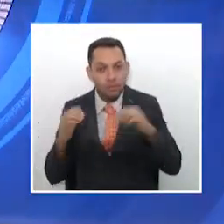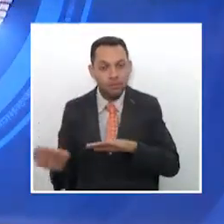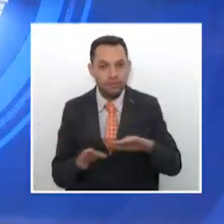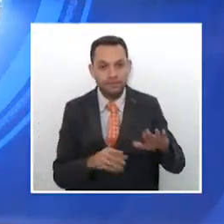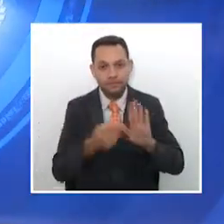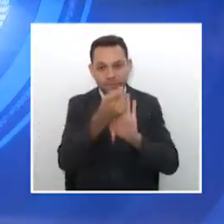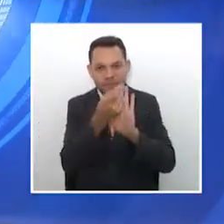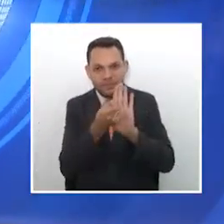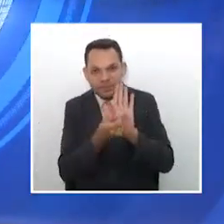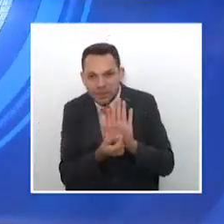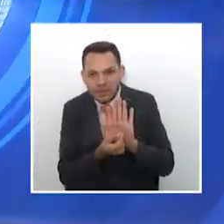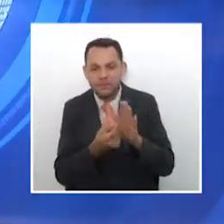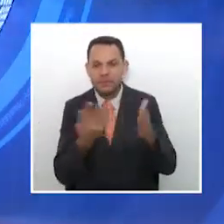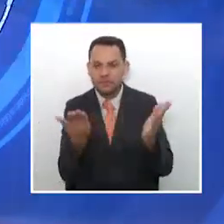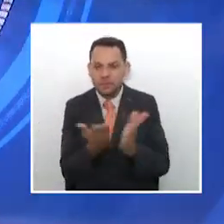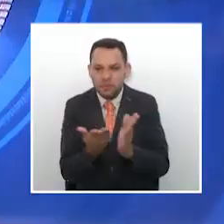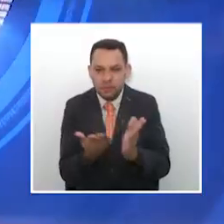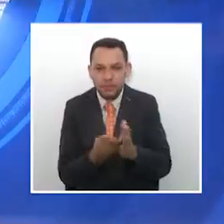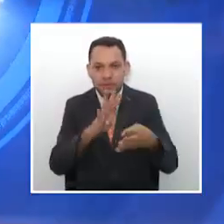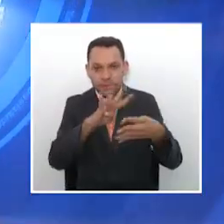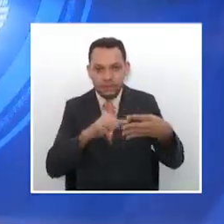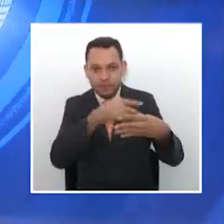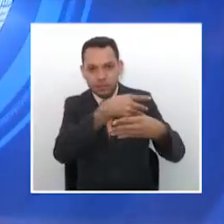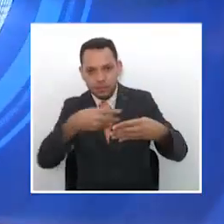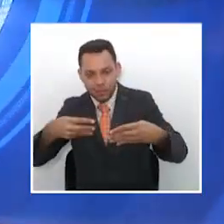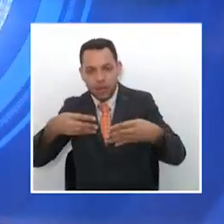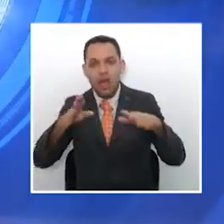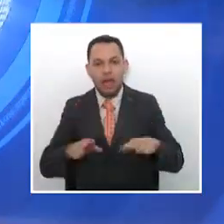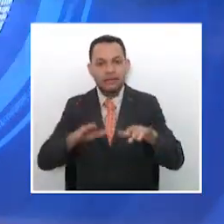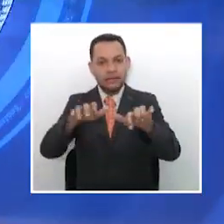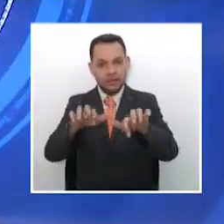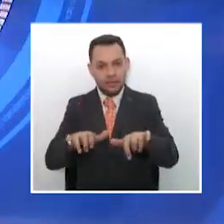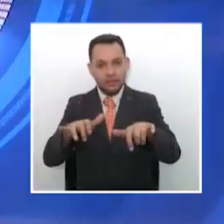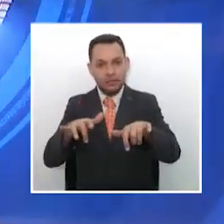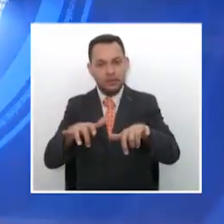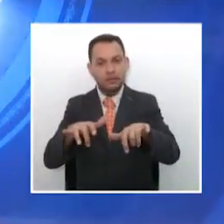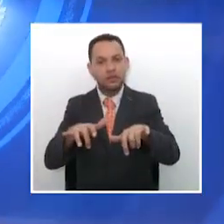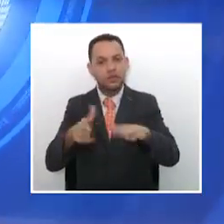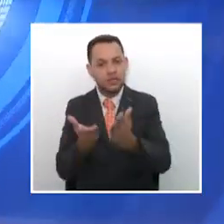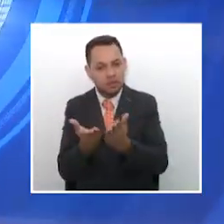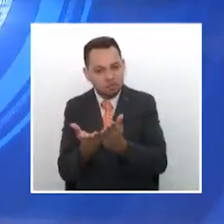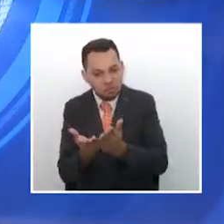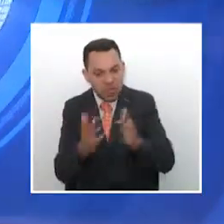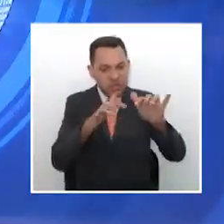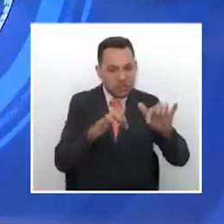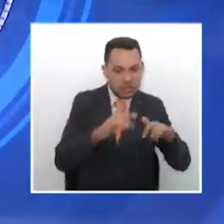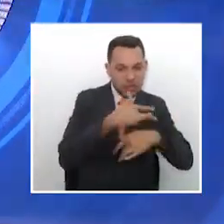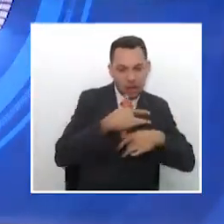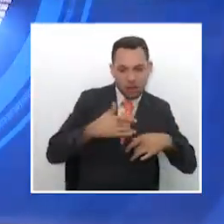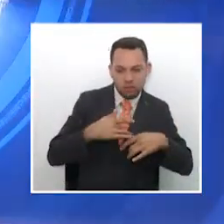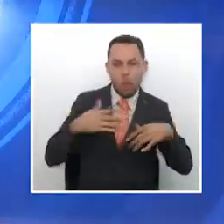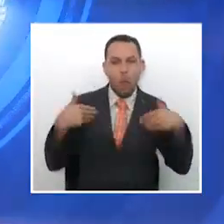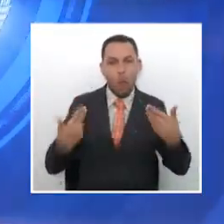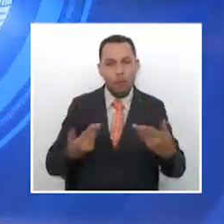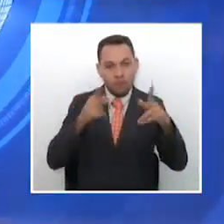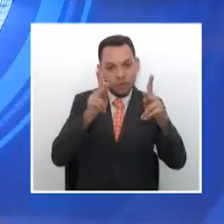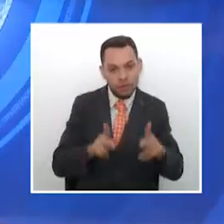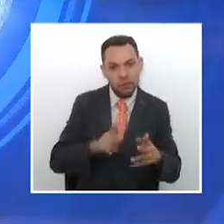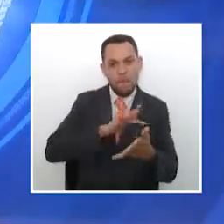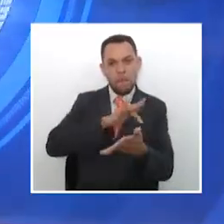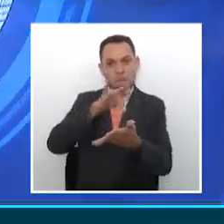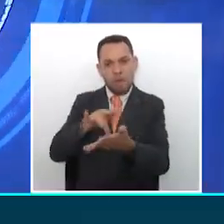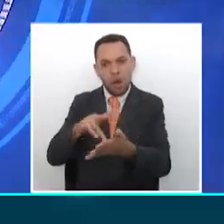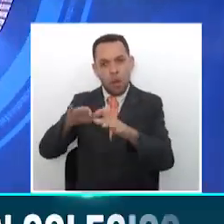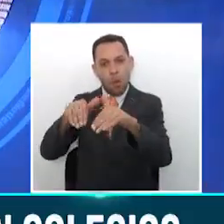académico del segundo semestre? La Secretaría de Educación de Caldas adelanta protocolos de bioseguridad para un segundo semestre presencial en algunos colegios.